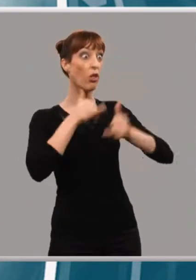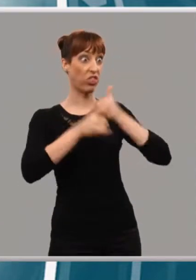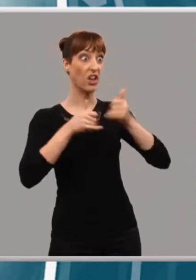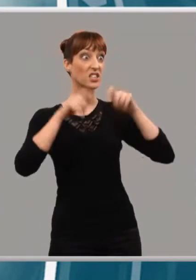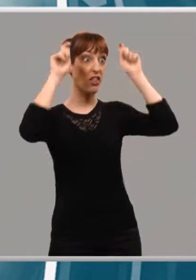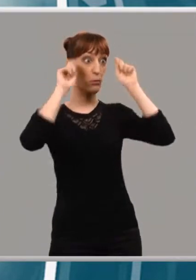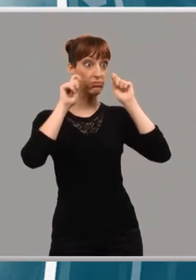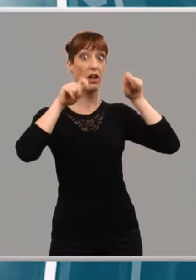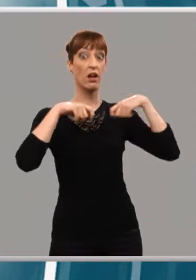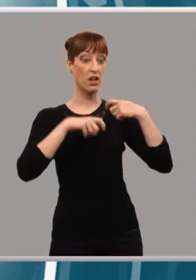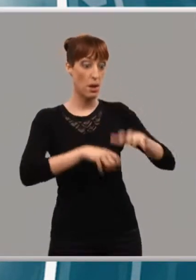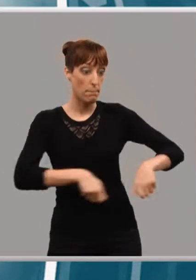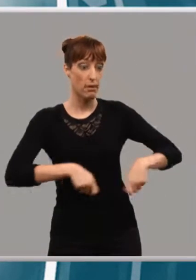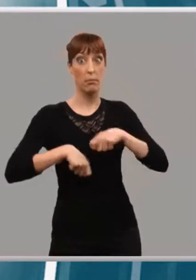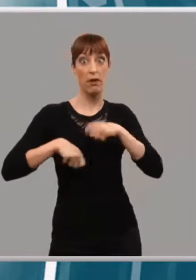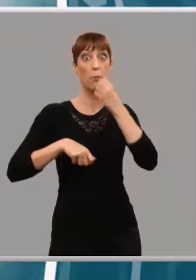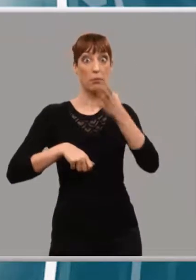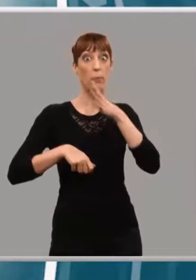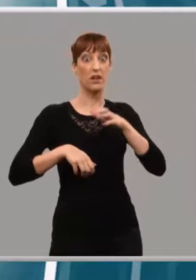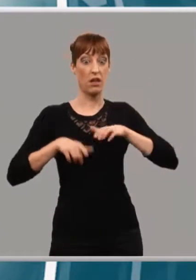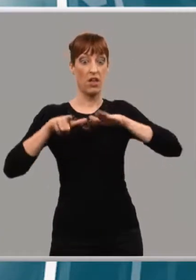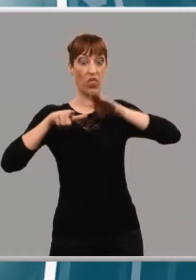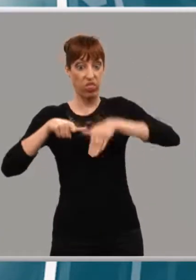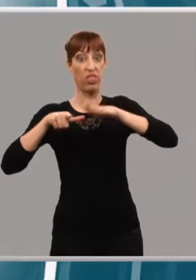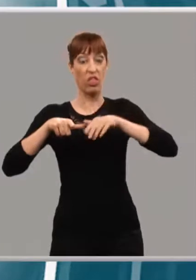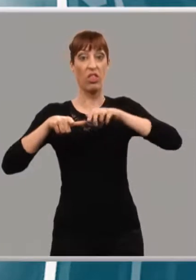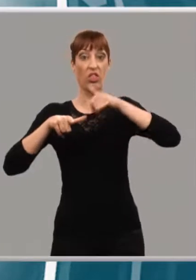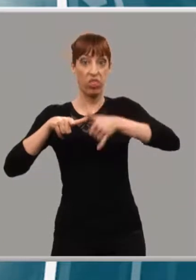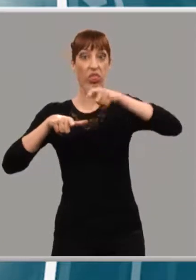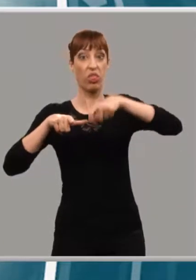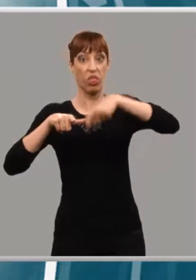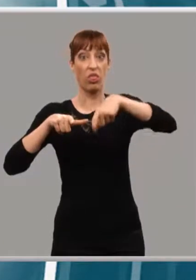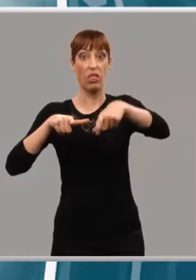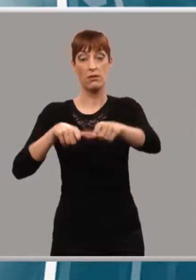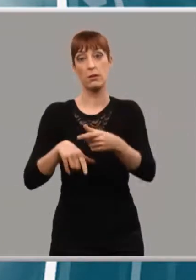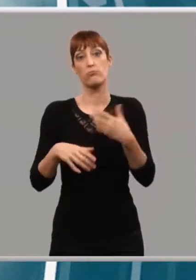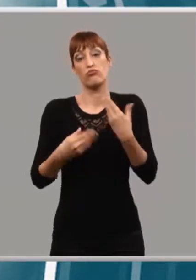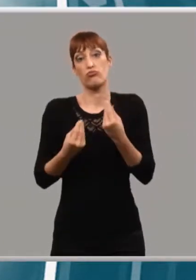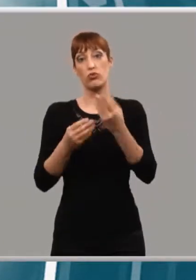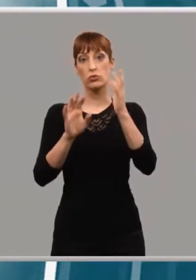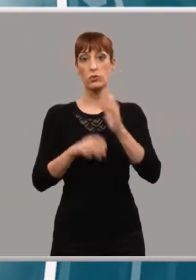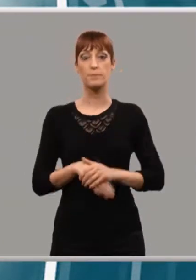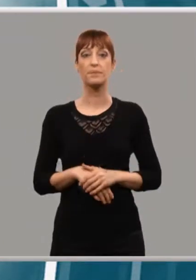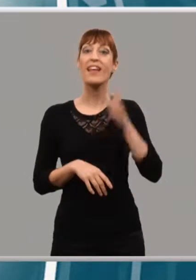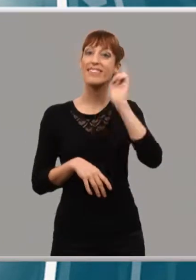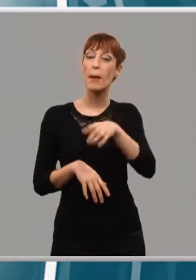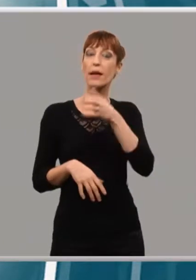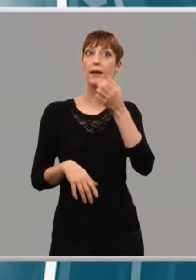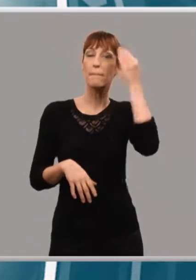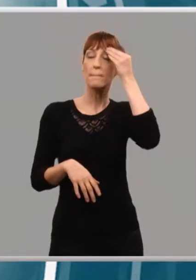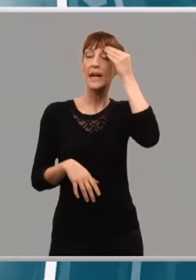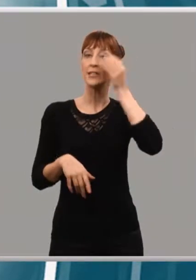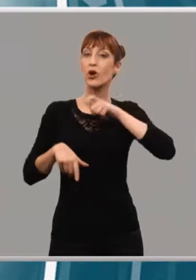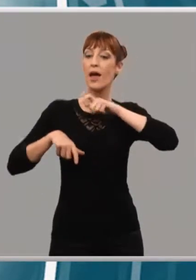que hay en el carril bici, y que vengan a verlos. Creo que la corporación podía venir bicicleta para promocionarlo un poquito. Un cambio, sin duda,